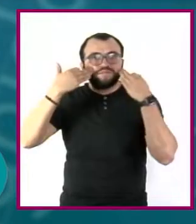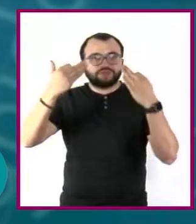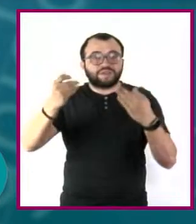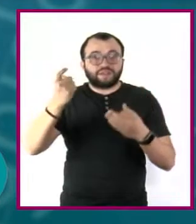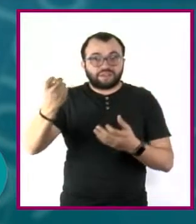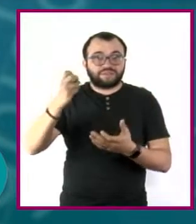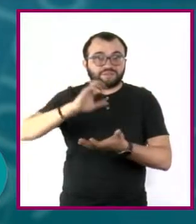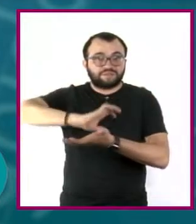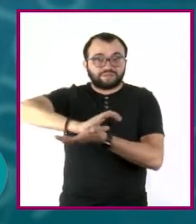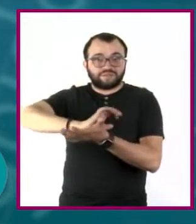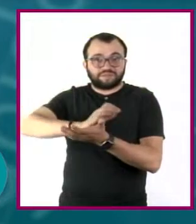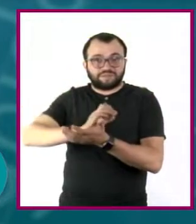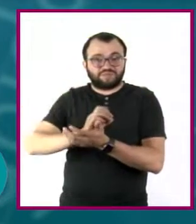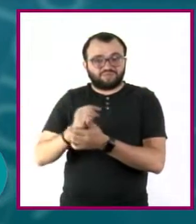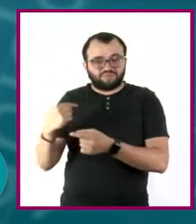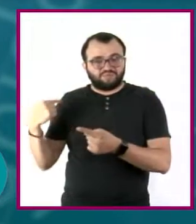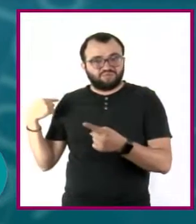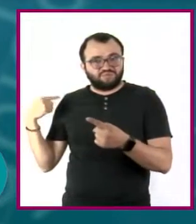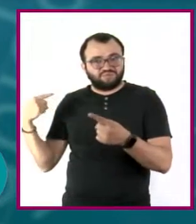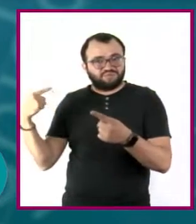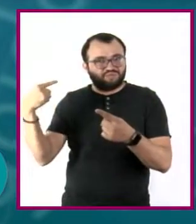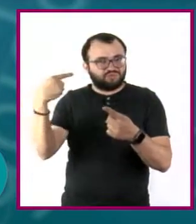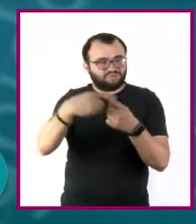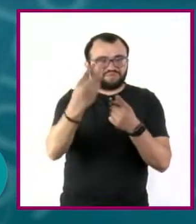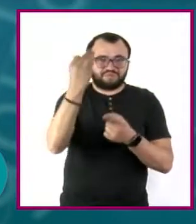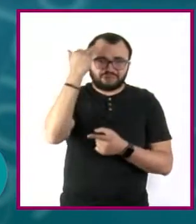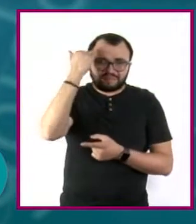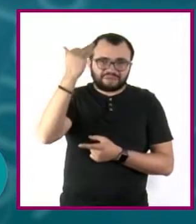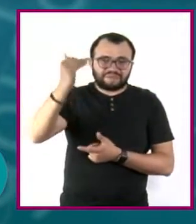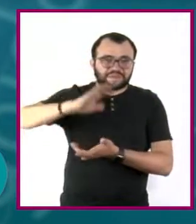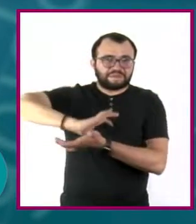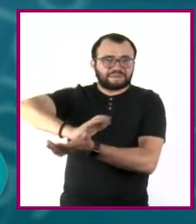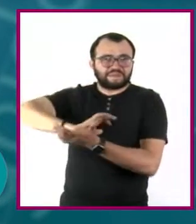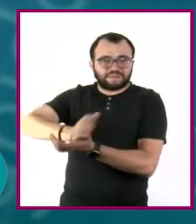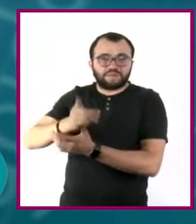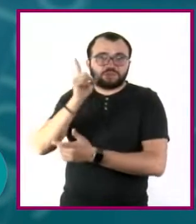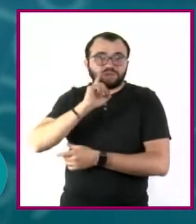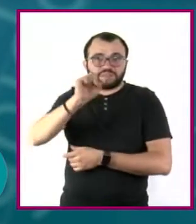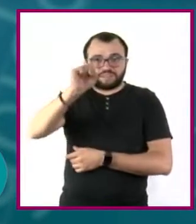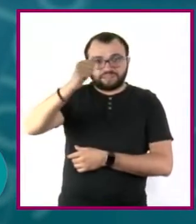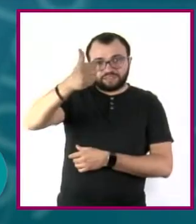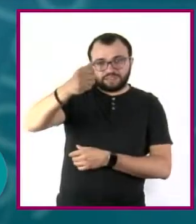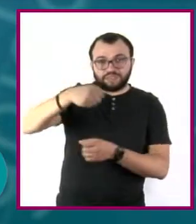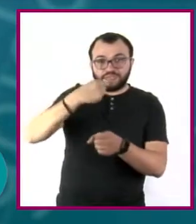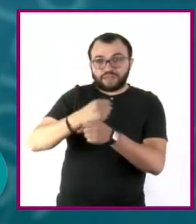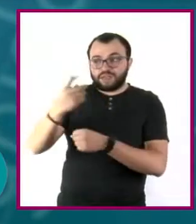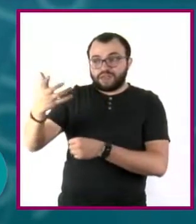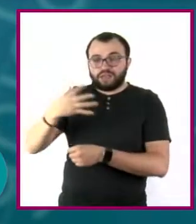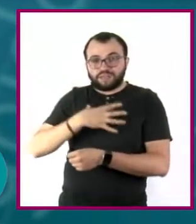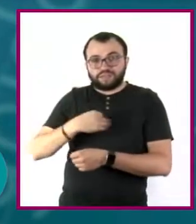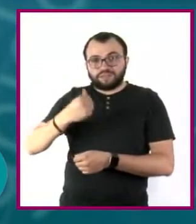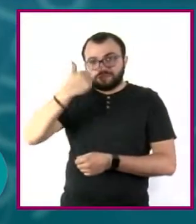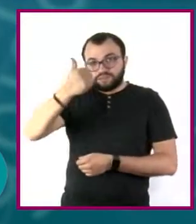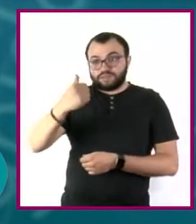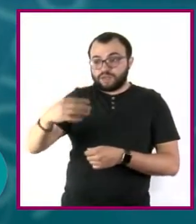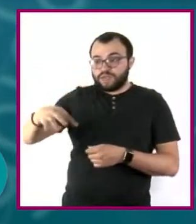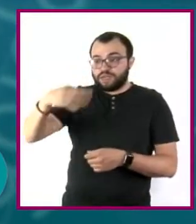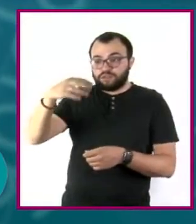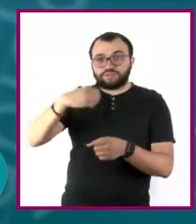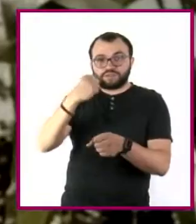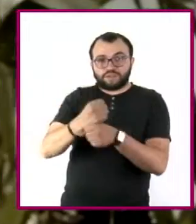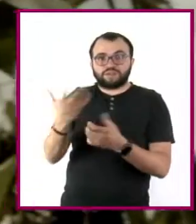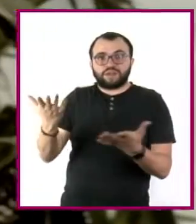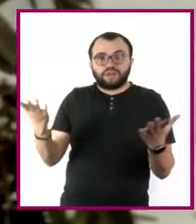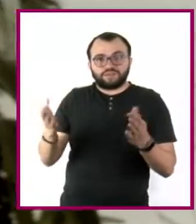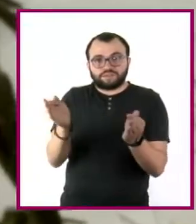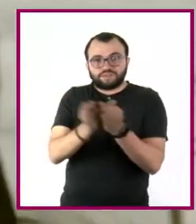discriminación viene desde hace mucho tiempo. Virginia tiene 66 años y 6 hijos. Desde los 14 años hace tamales para